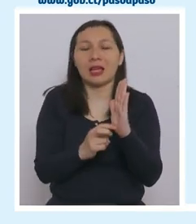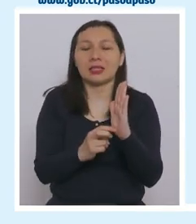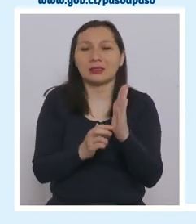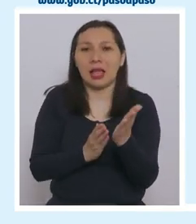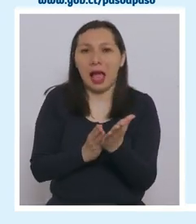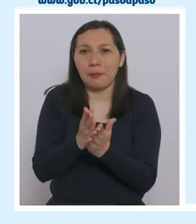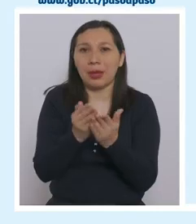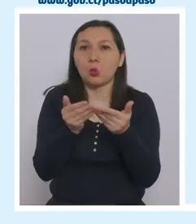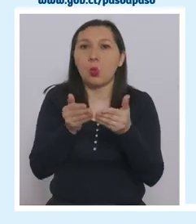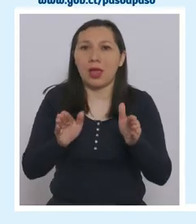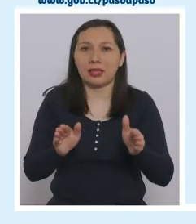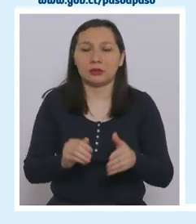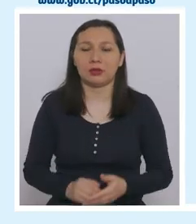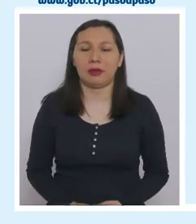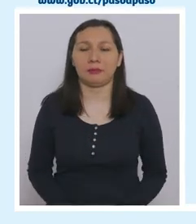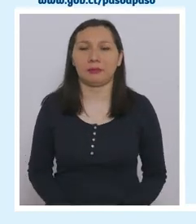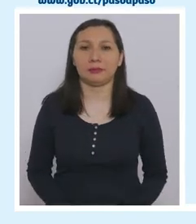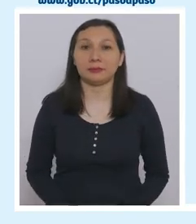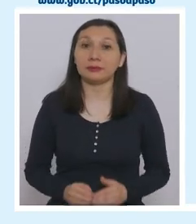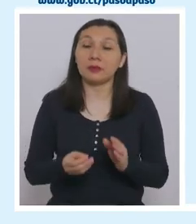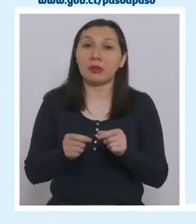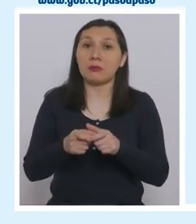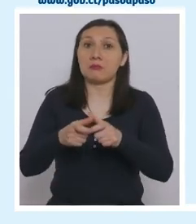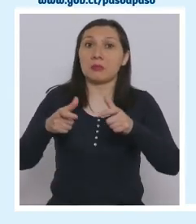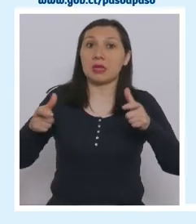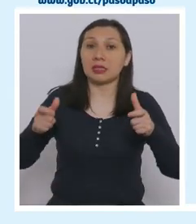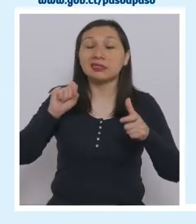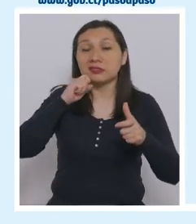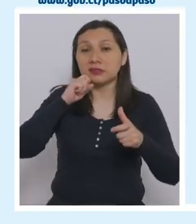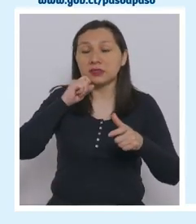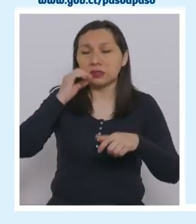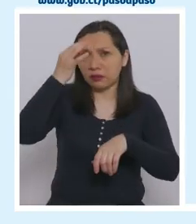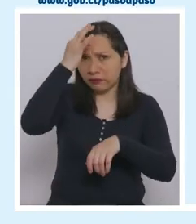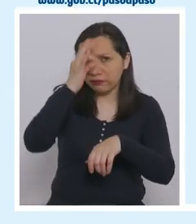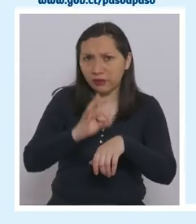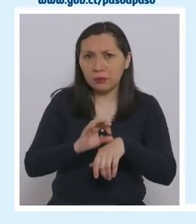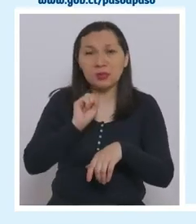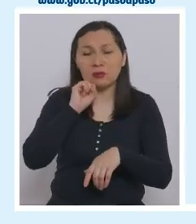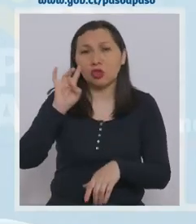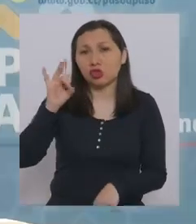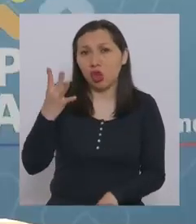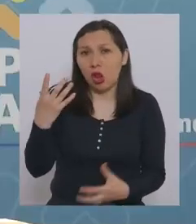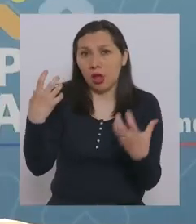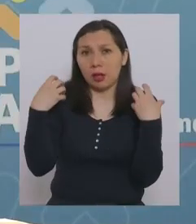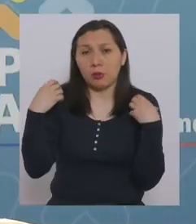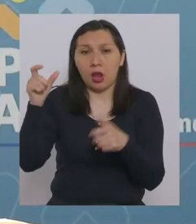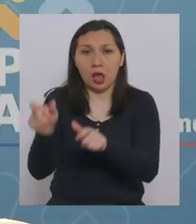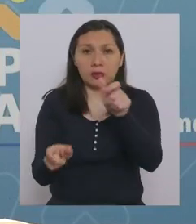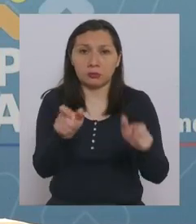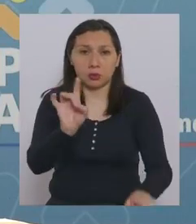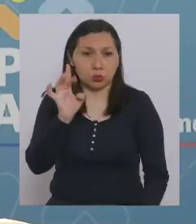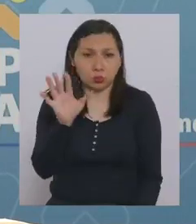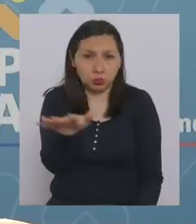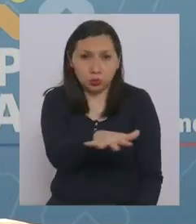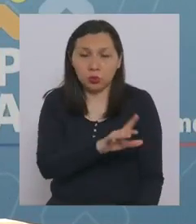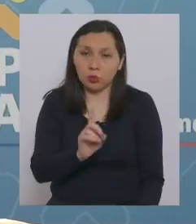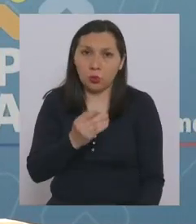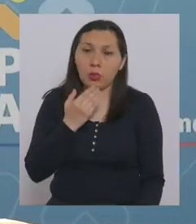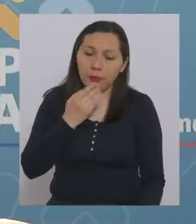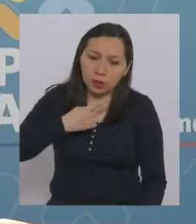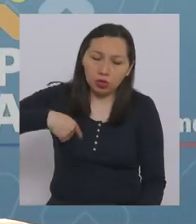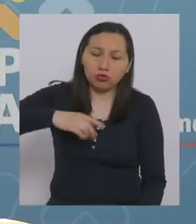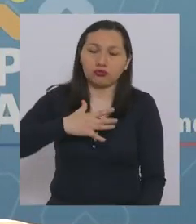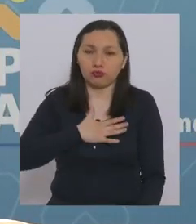apertura inicial. El aumento de casos no es solamente una responsabilidad de la población. Obviamente, también corresponde a